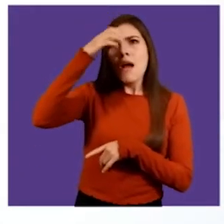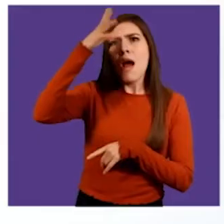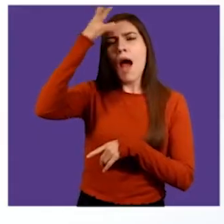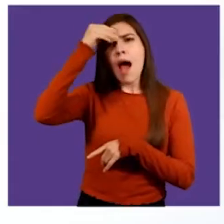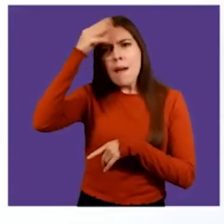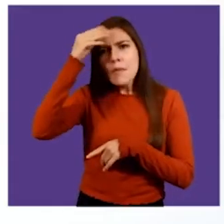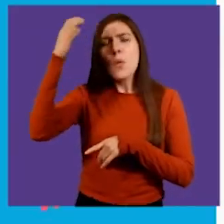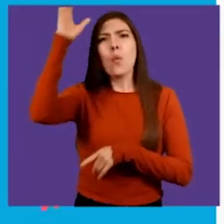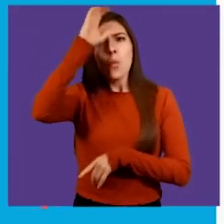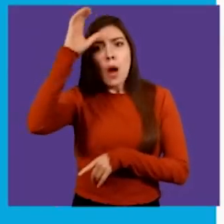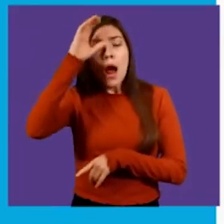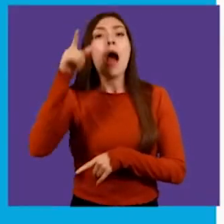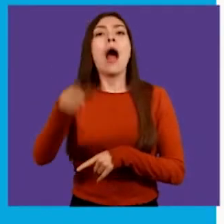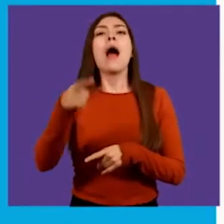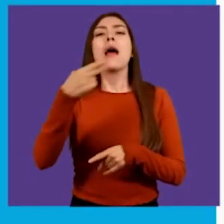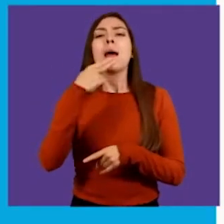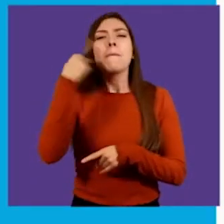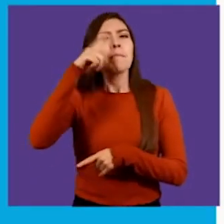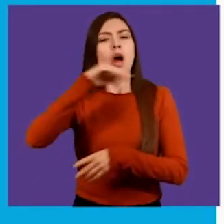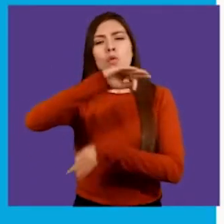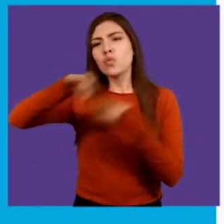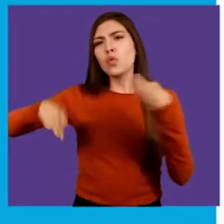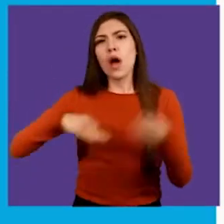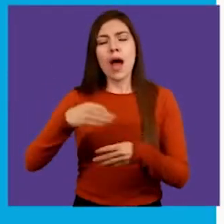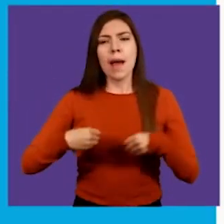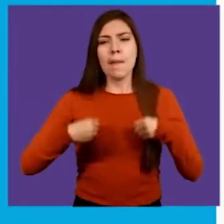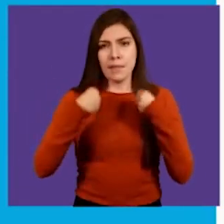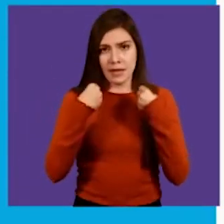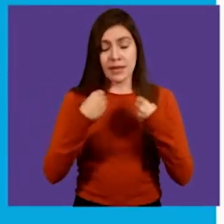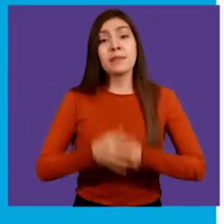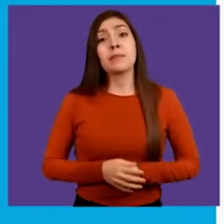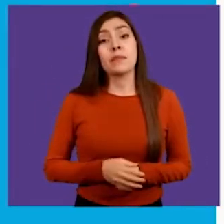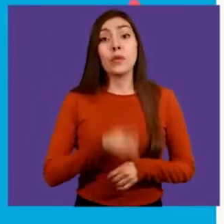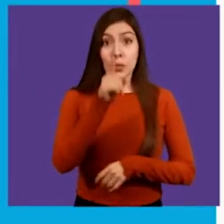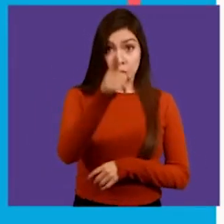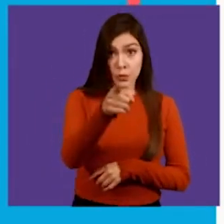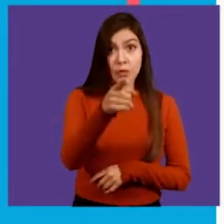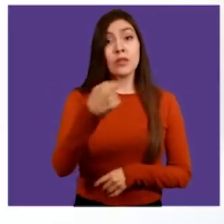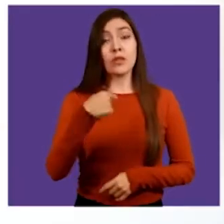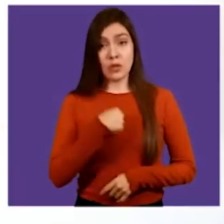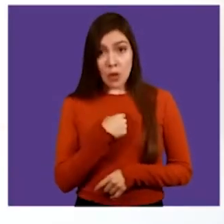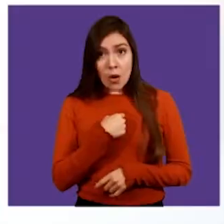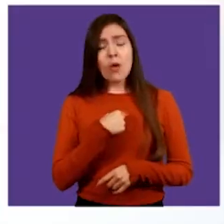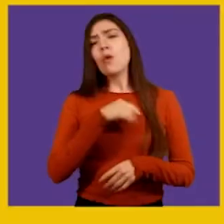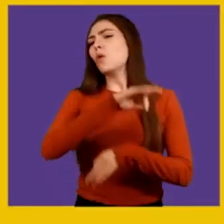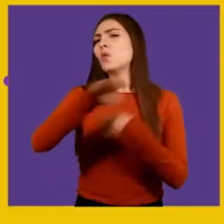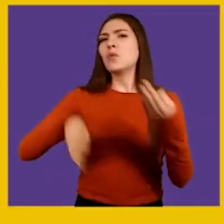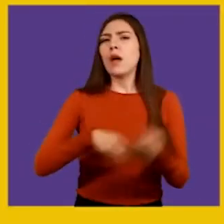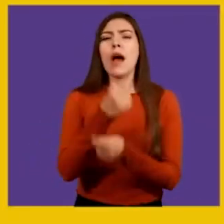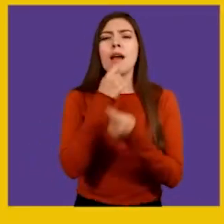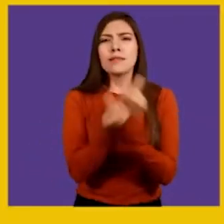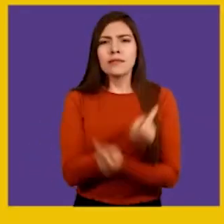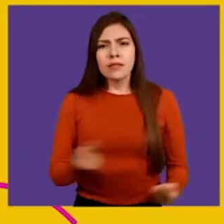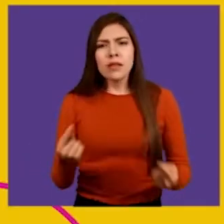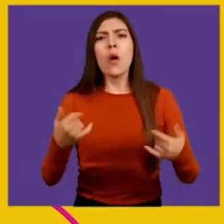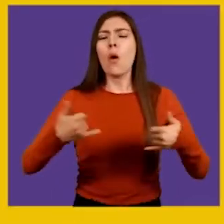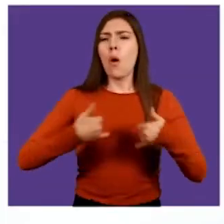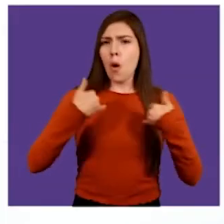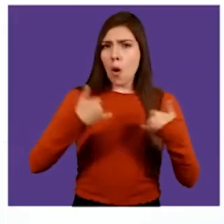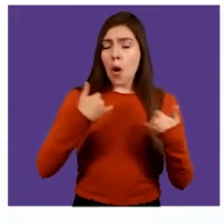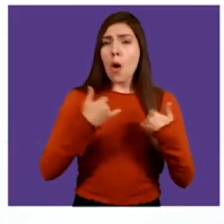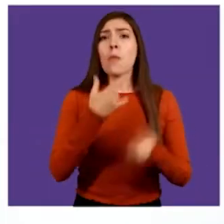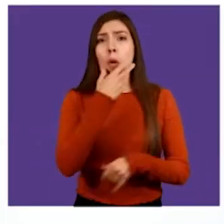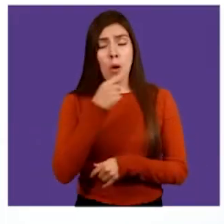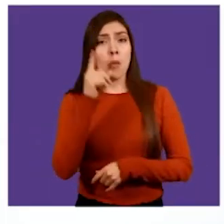educar no nos da conocimiento, cultura y nos prepara para toda nuestra vida. Como tú y como yo,